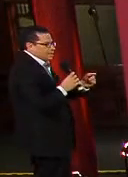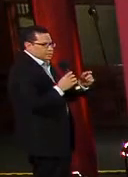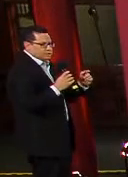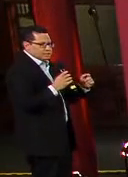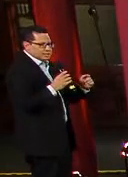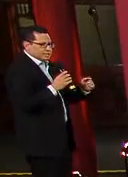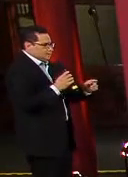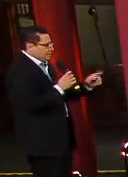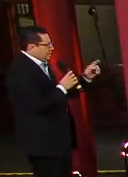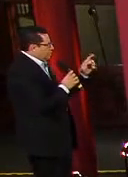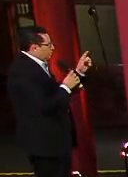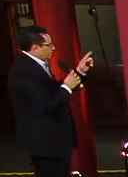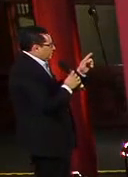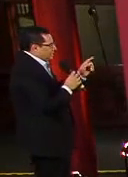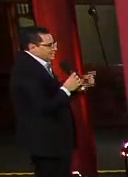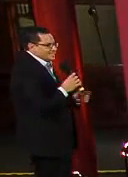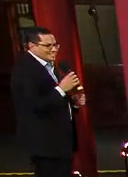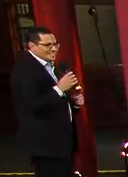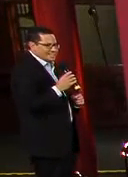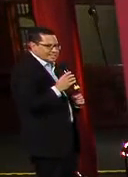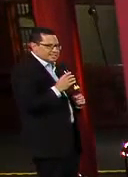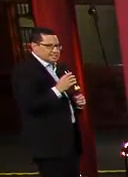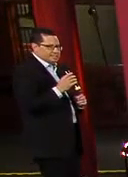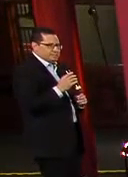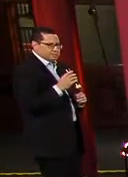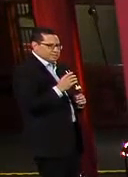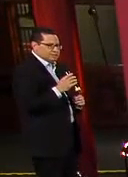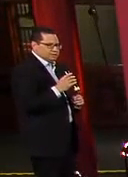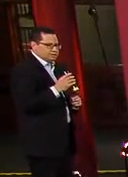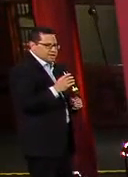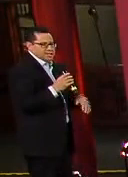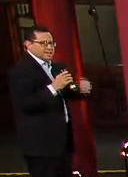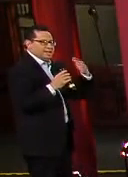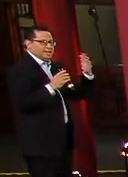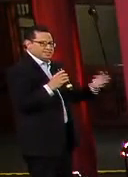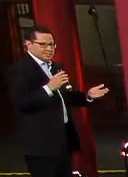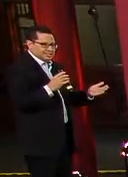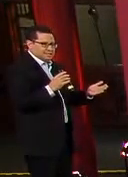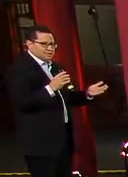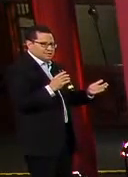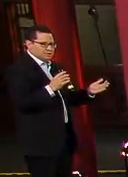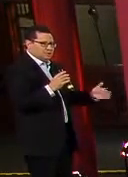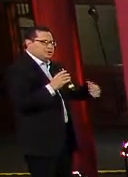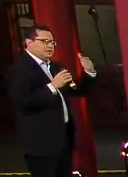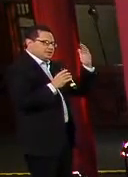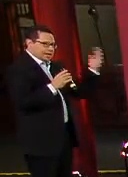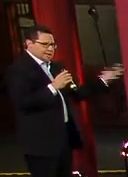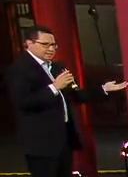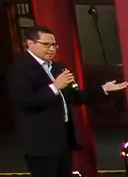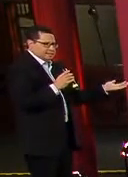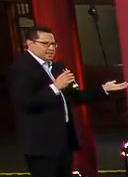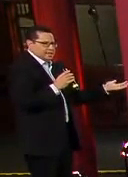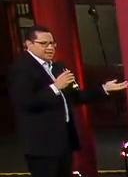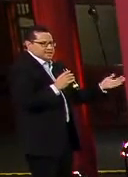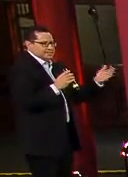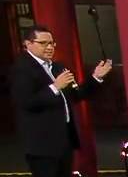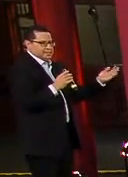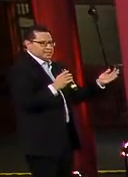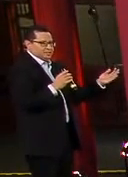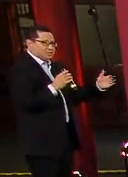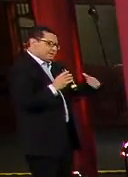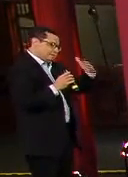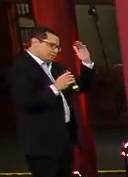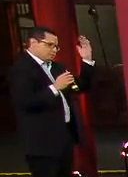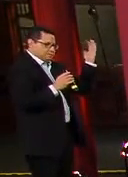14 días. El día de hoy representan el 67%, ayer eran el 68%, antes de ayer eran el